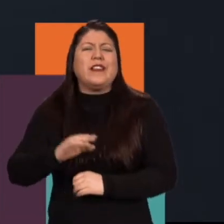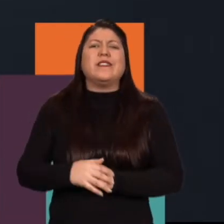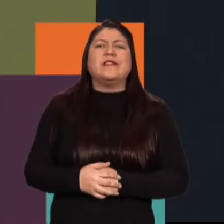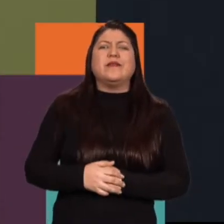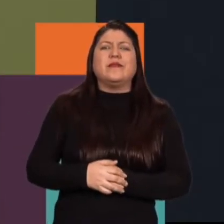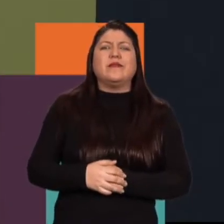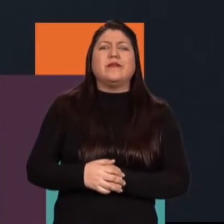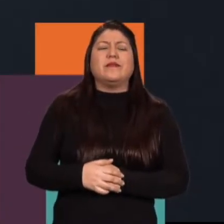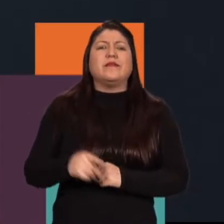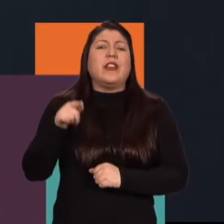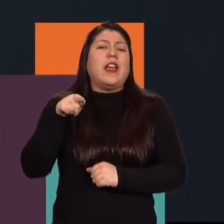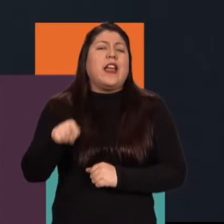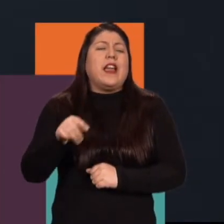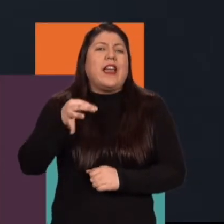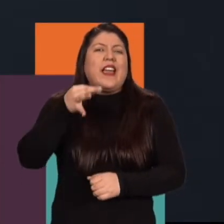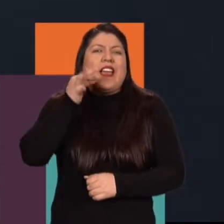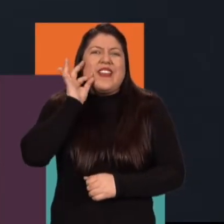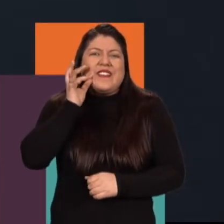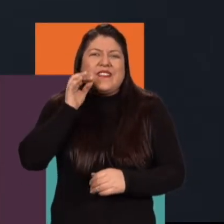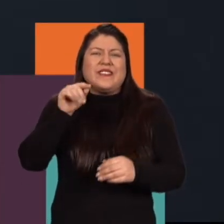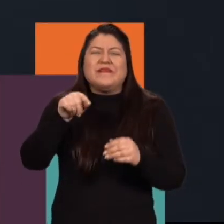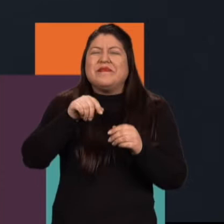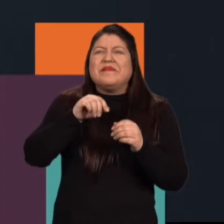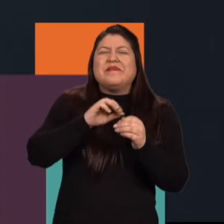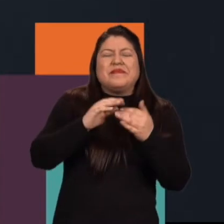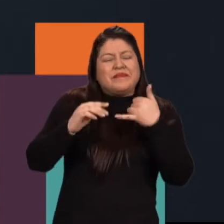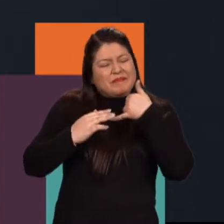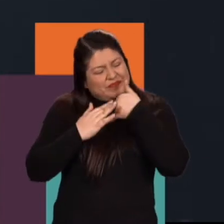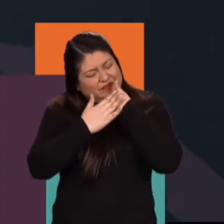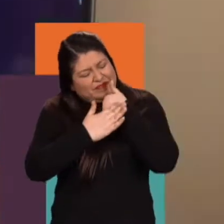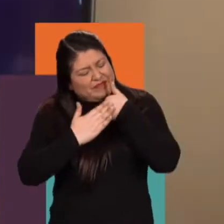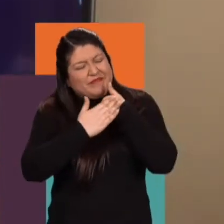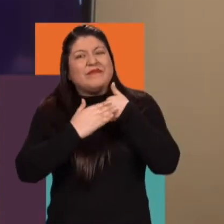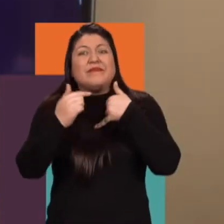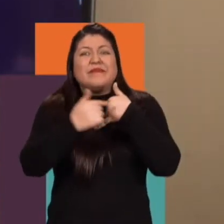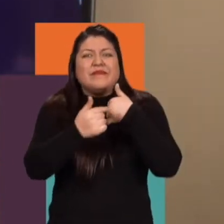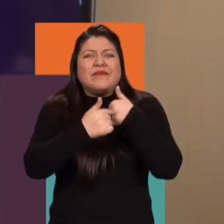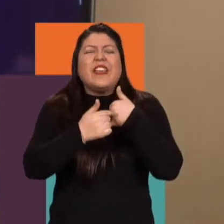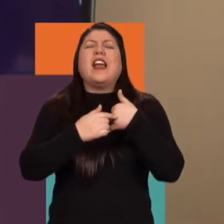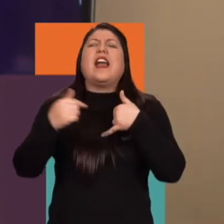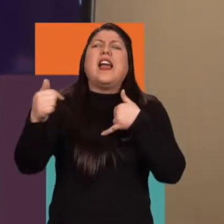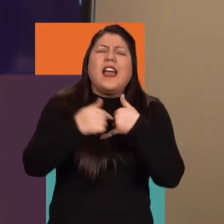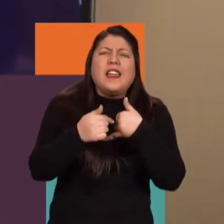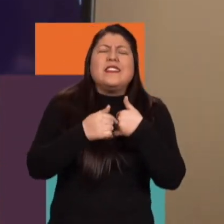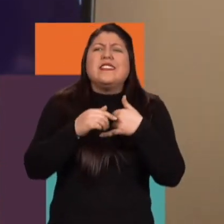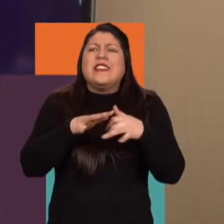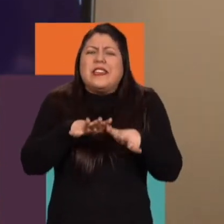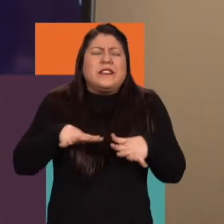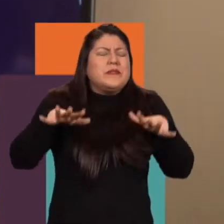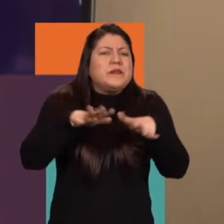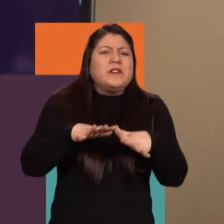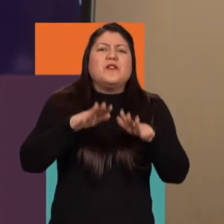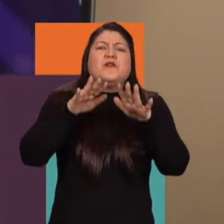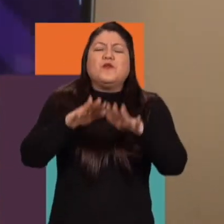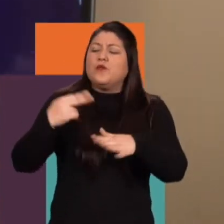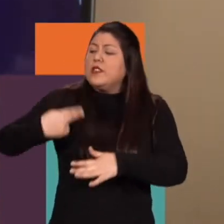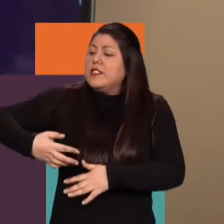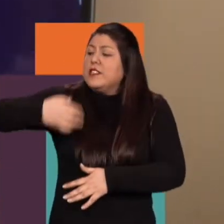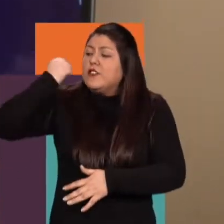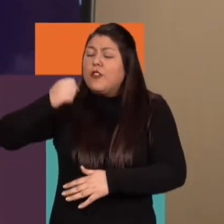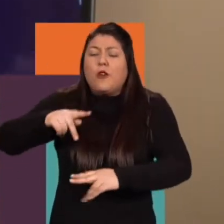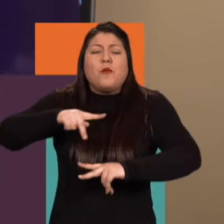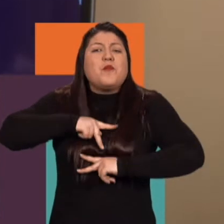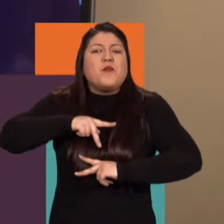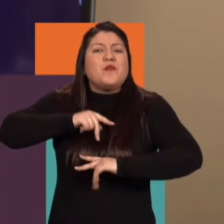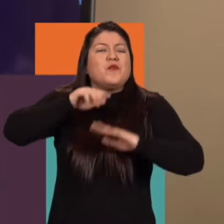caleños, como lo estamos haciendo en el Eje Cafetero y también acá en la ciudad. Hemos vuelto a retomar esas historias locales,